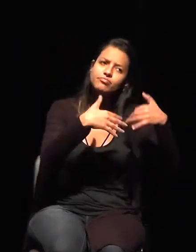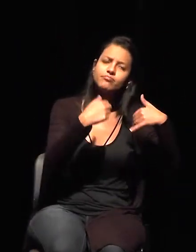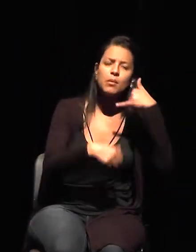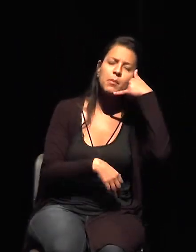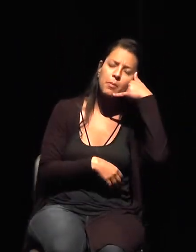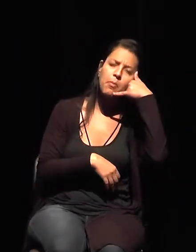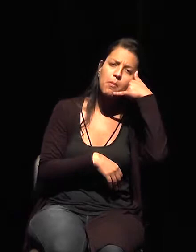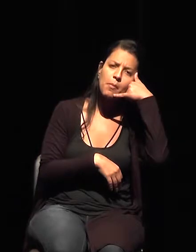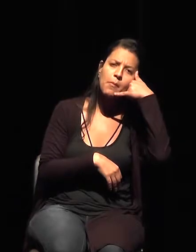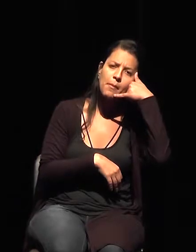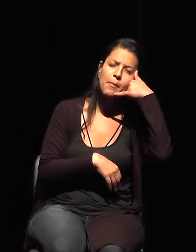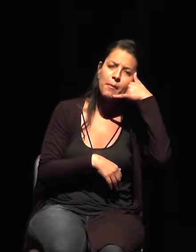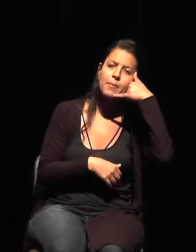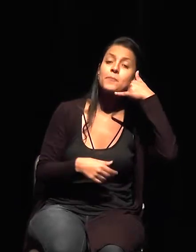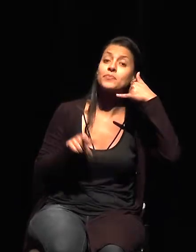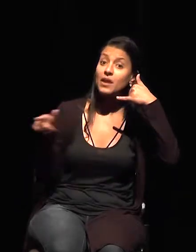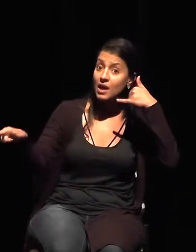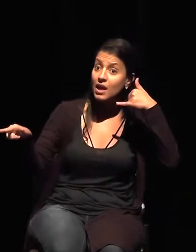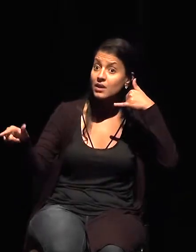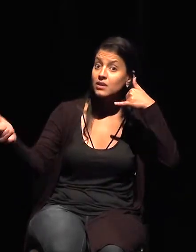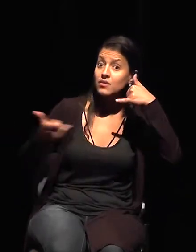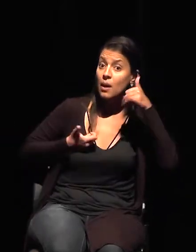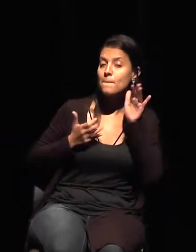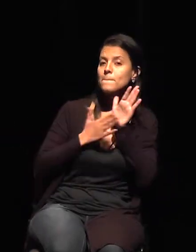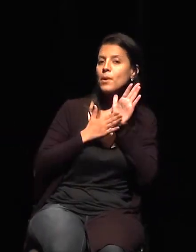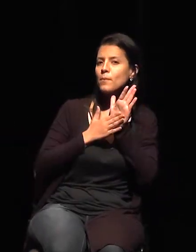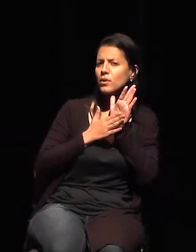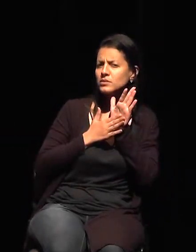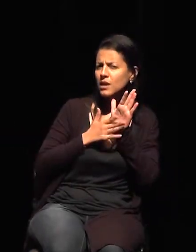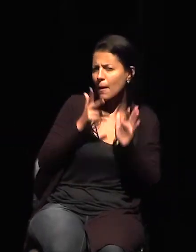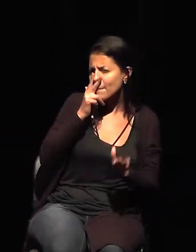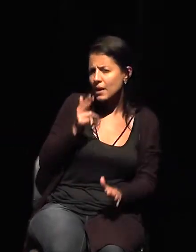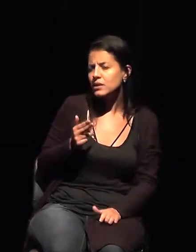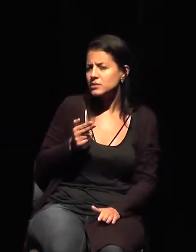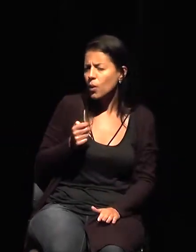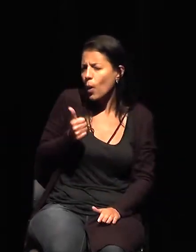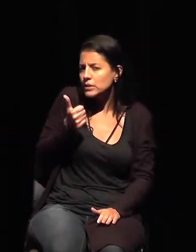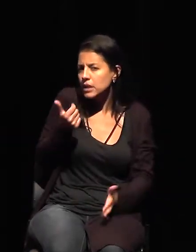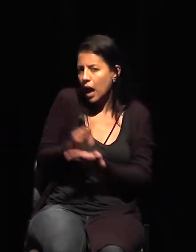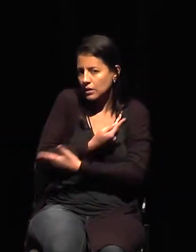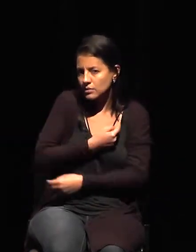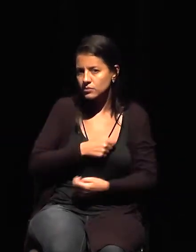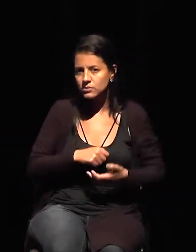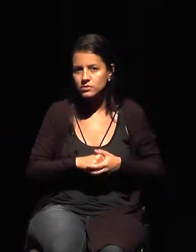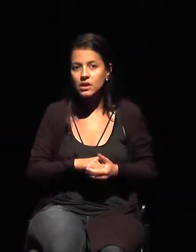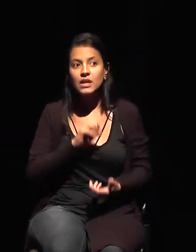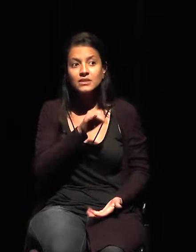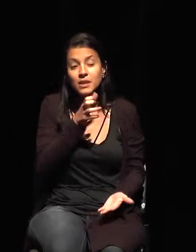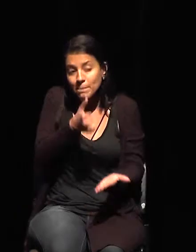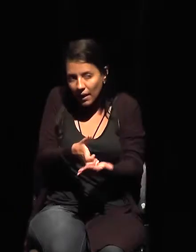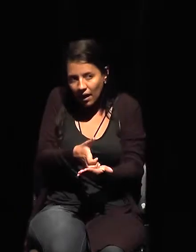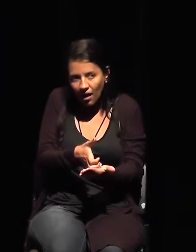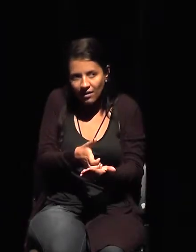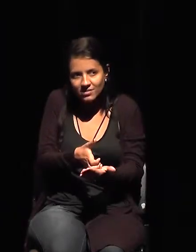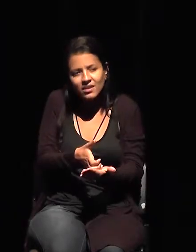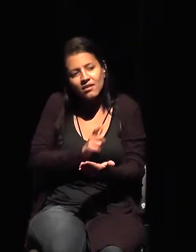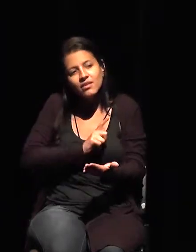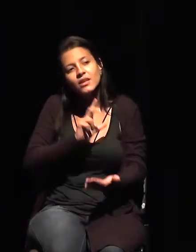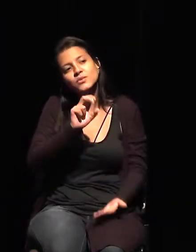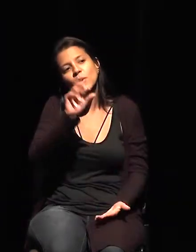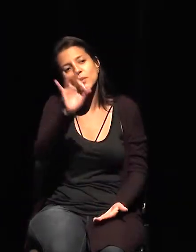me hizo una propuesta casi indecente. Si me paga el contado, tendrá 50% de descuento. Pero